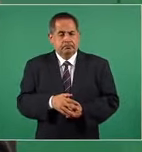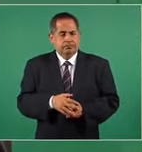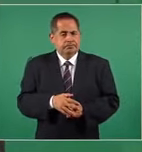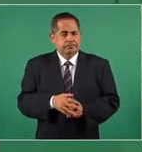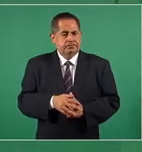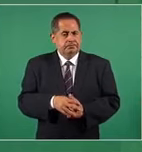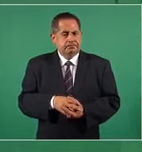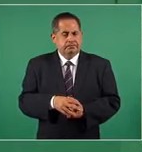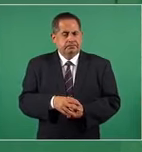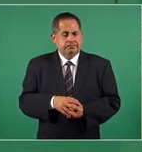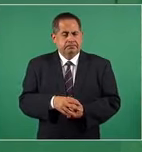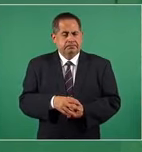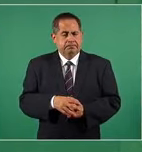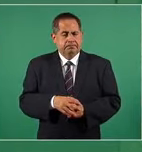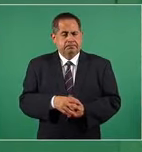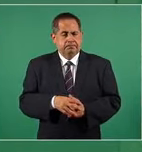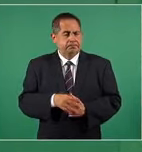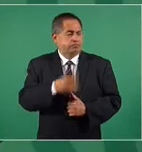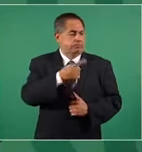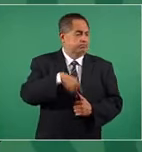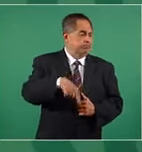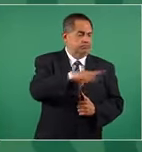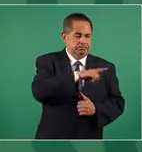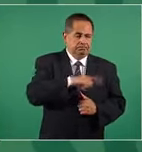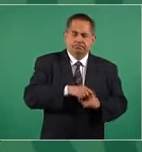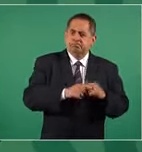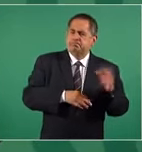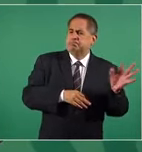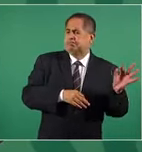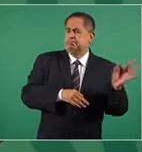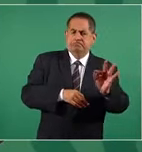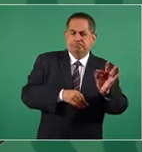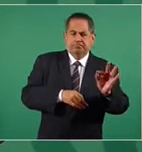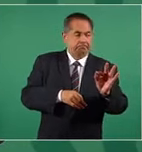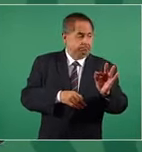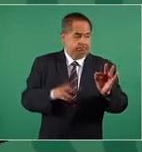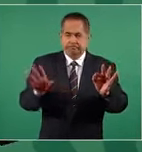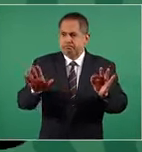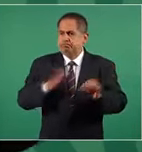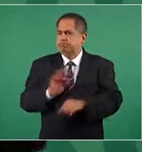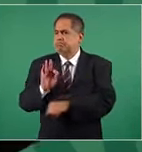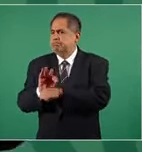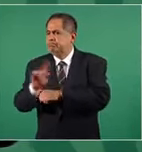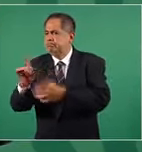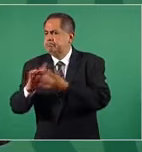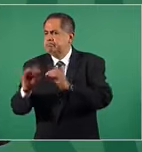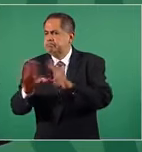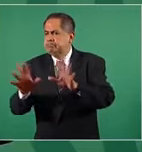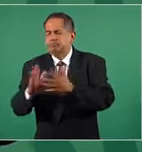mismo daño que hacían antes